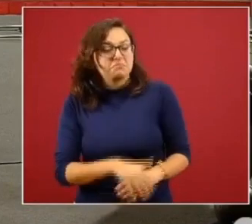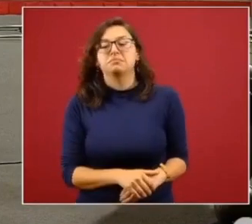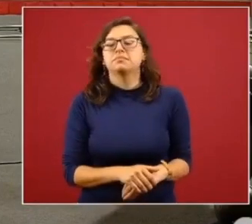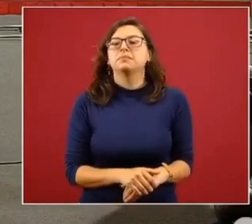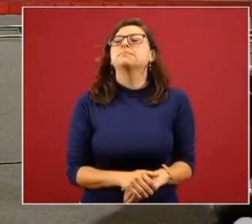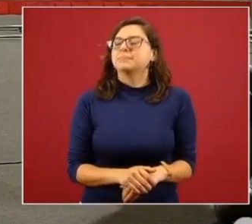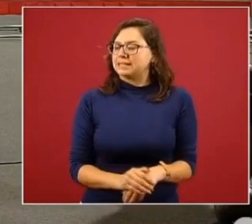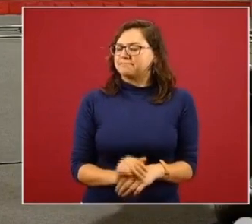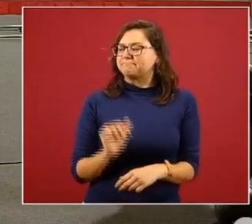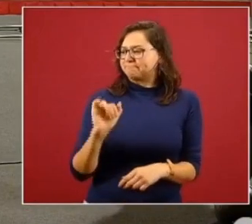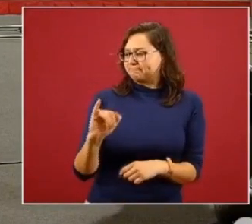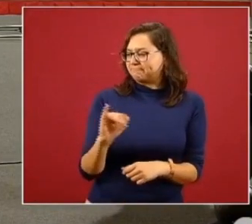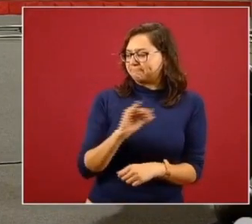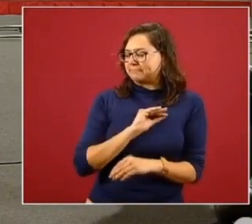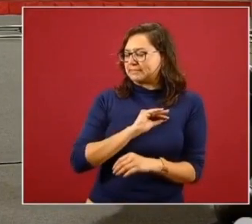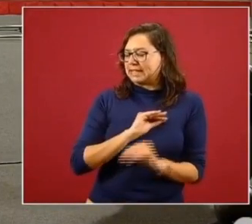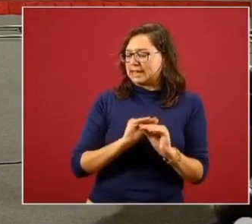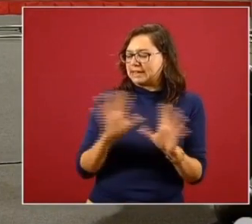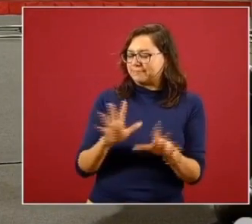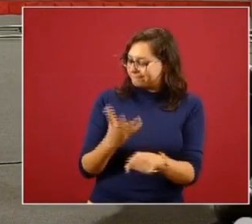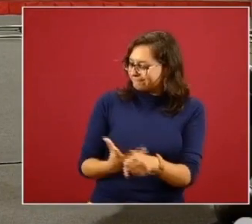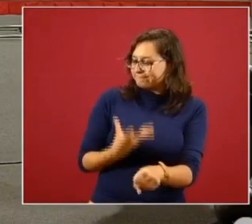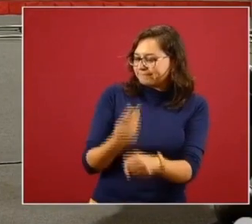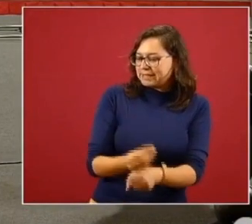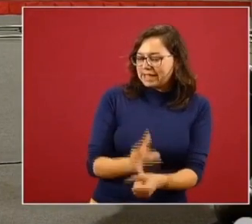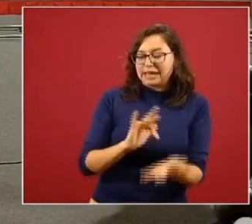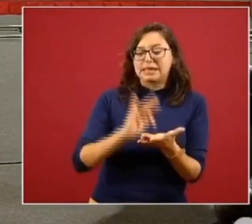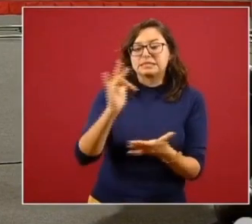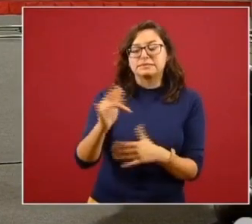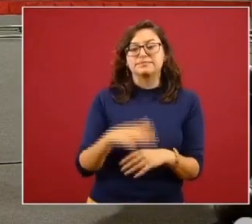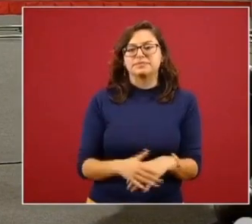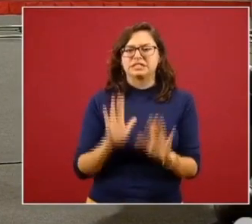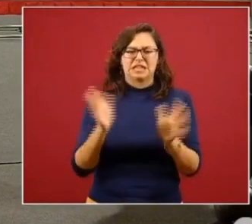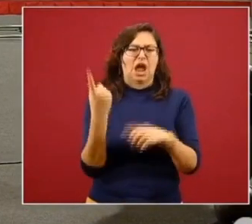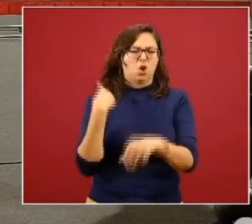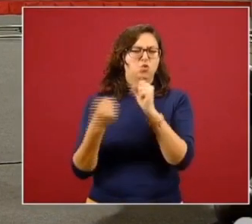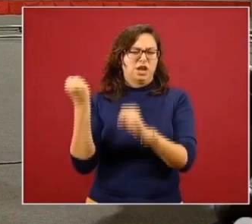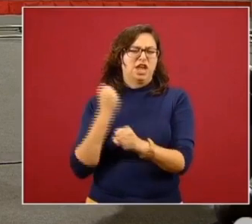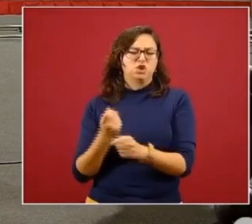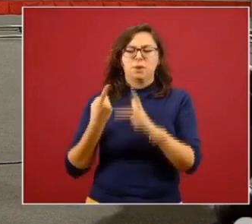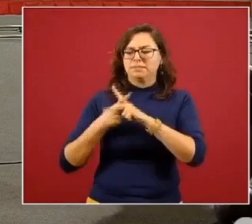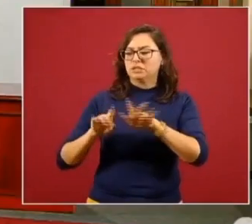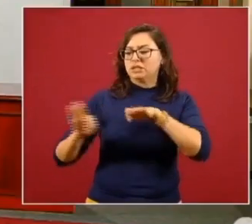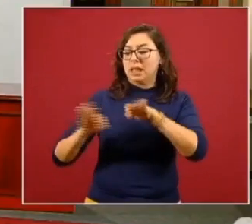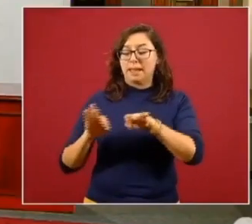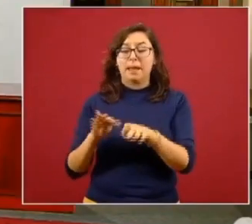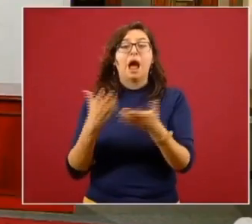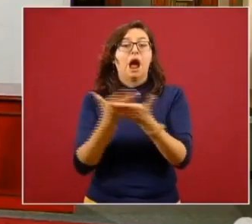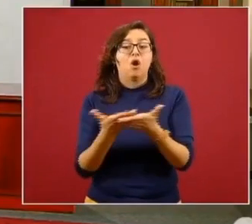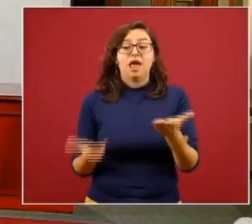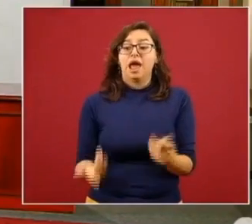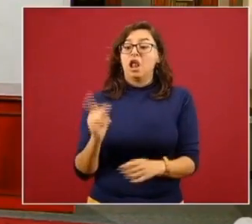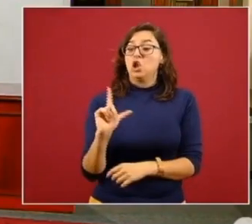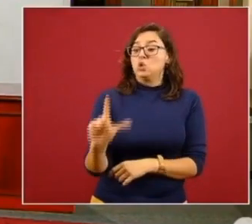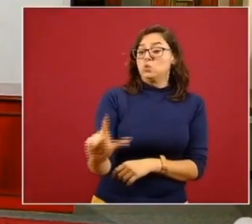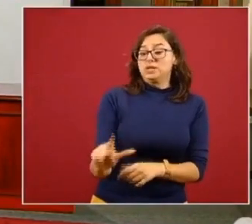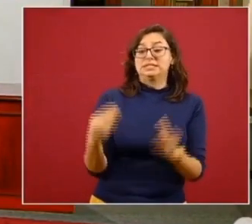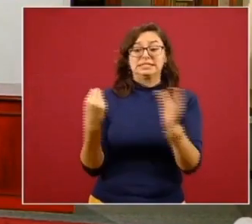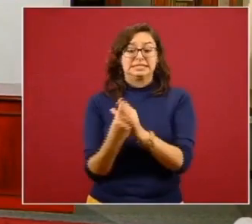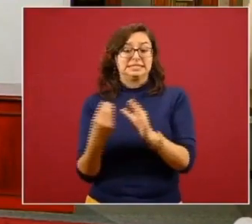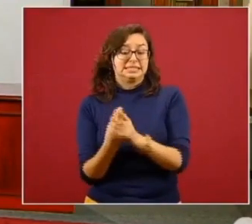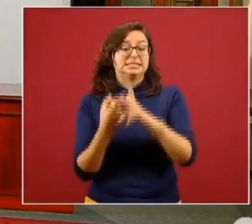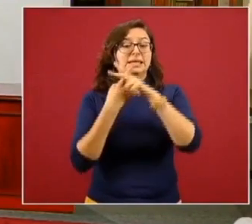Muchas gracias, efectivamente ya veníamos trabajando con esto y el lunes que inician las clases invitamos a todos los maestros y a los